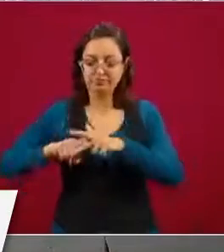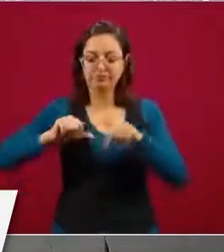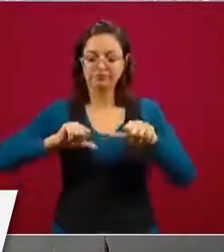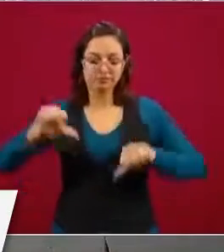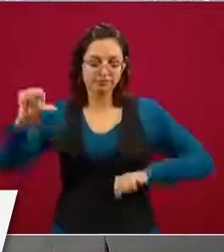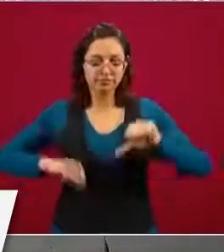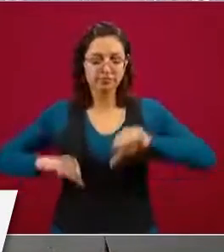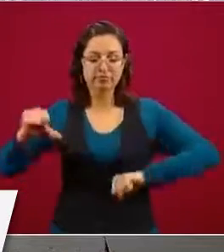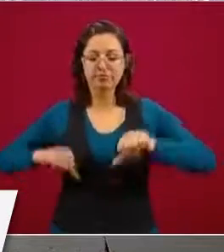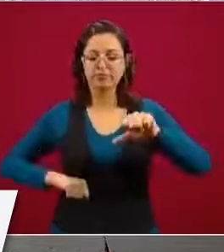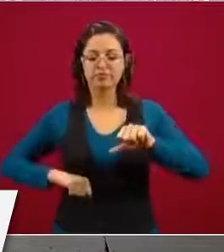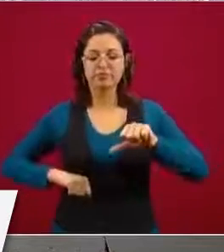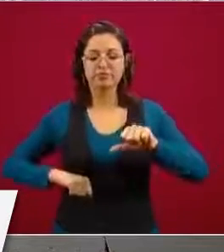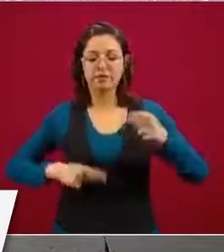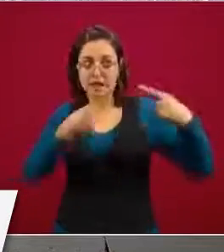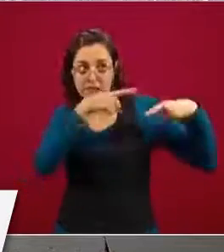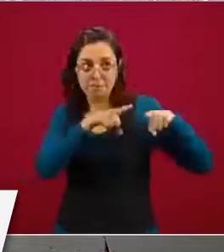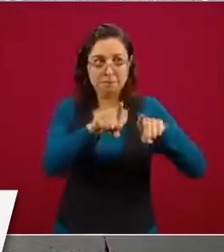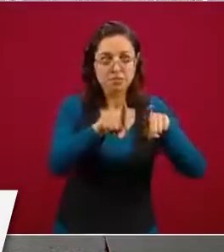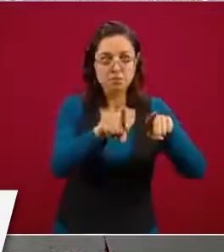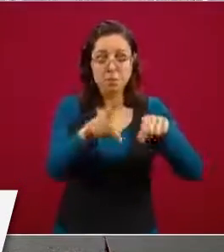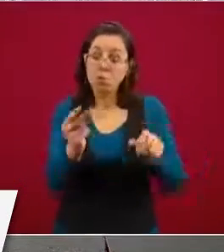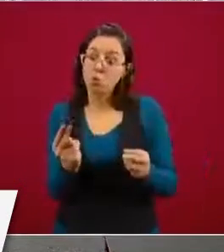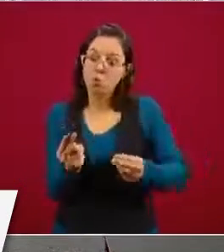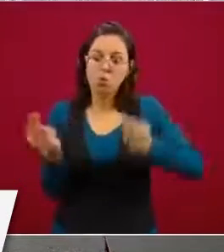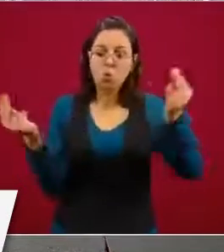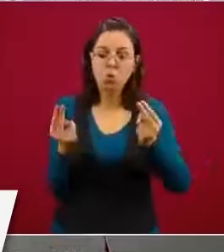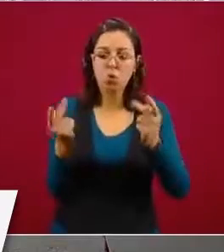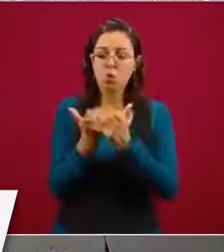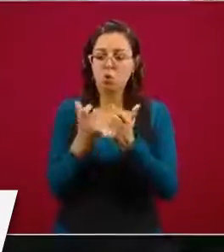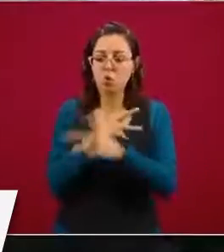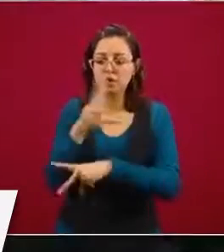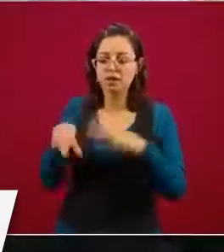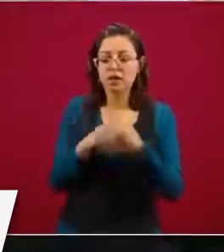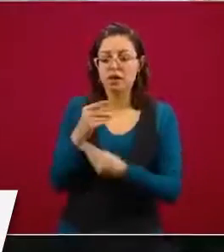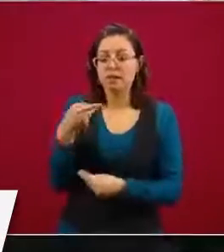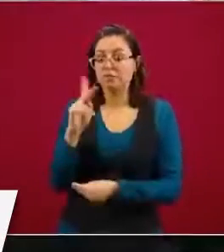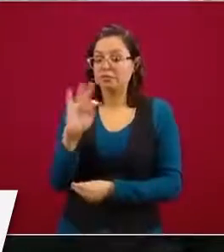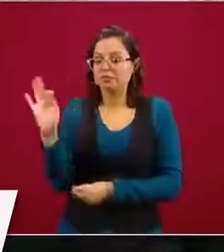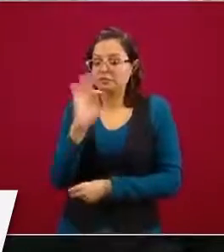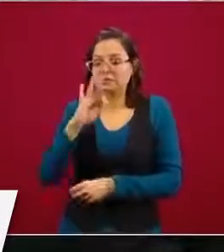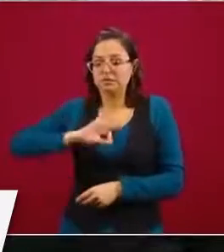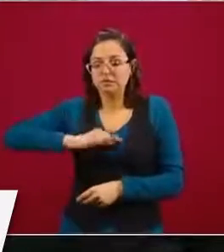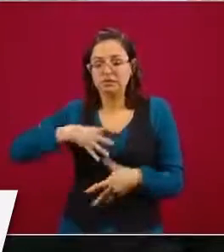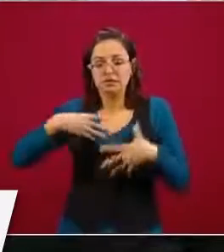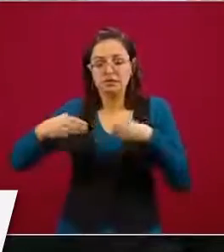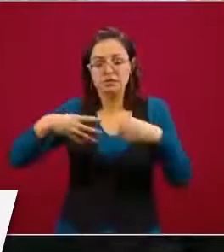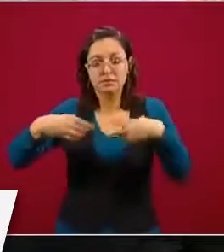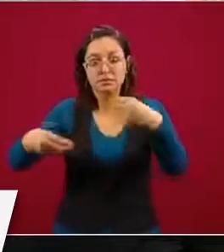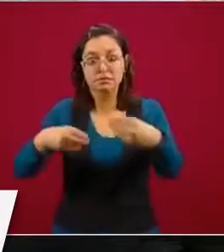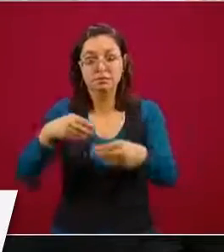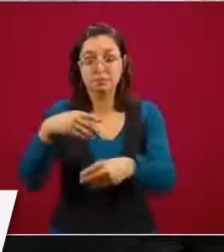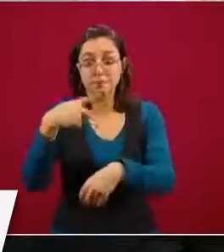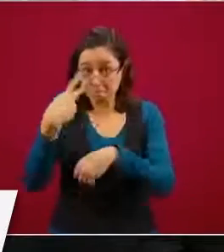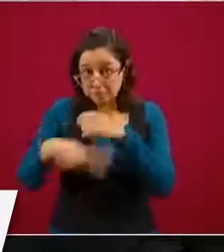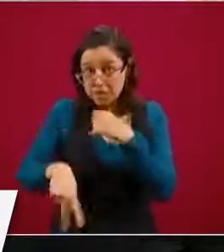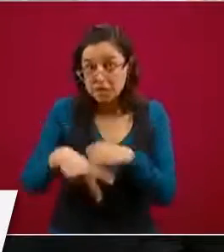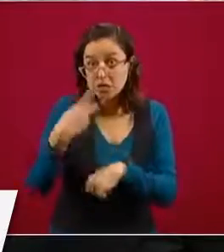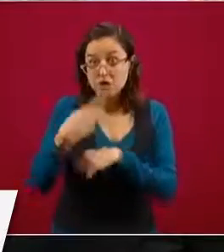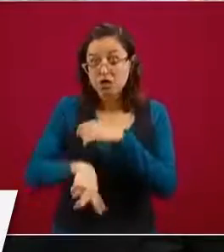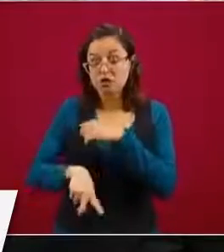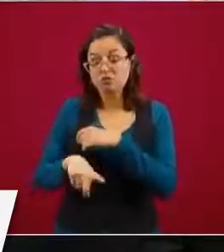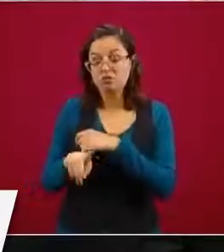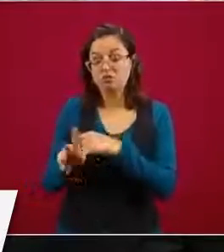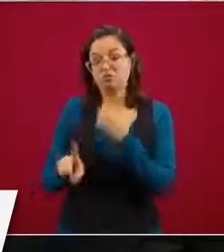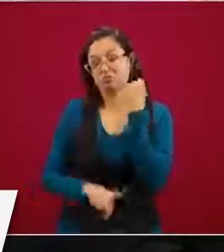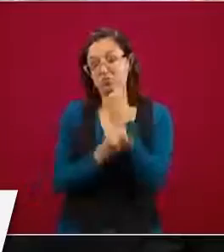sabemos que sí hay una urgencia por abrir por la cuestión económica, también el impacto que tendría en los trabajadores que no